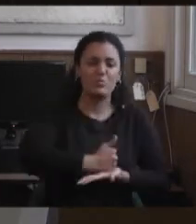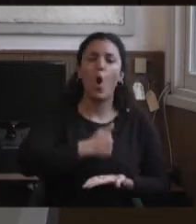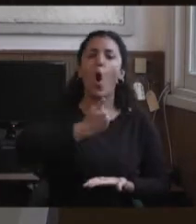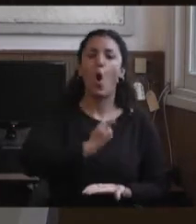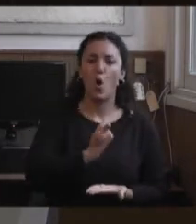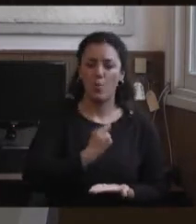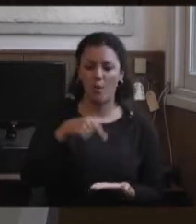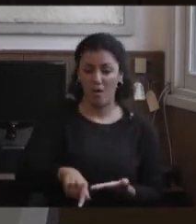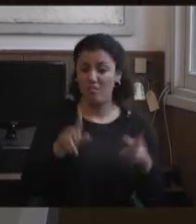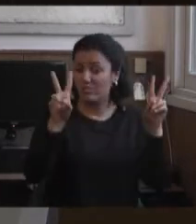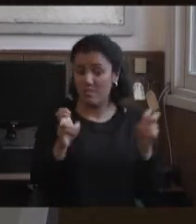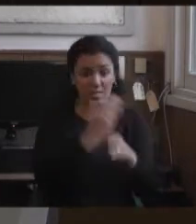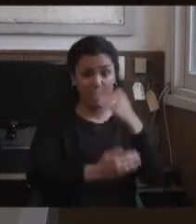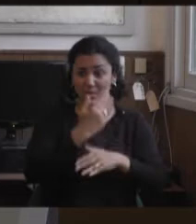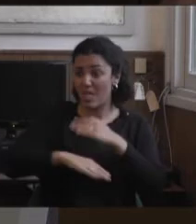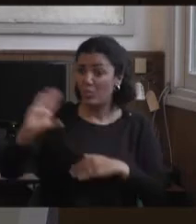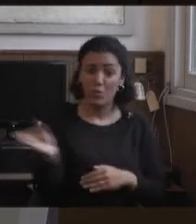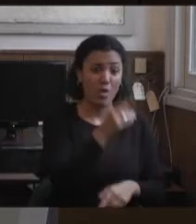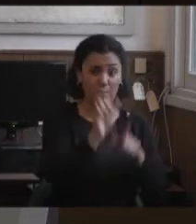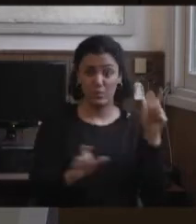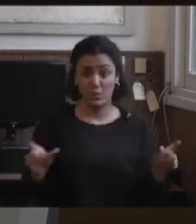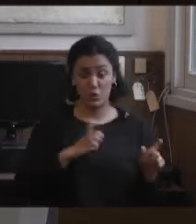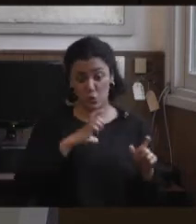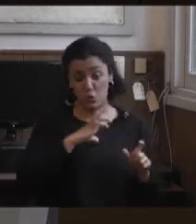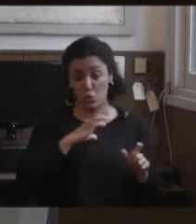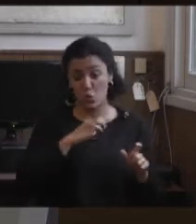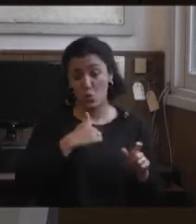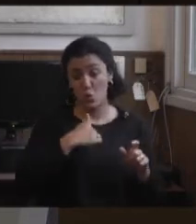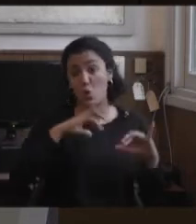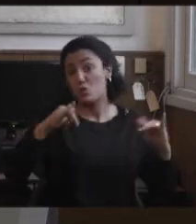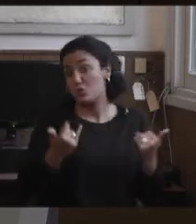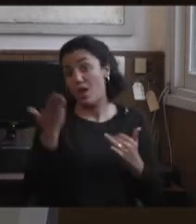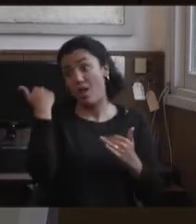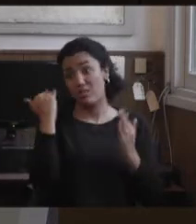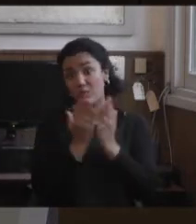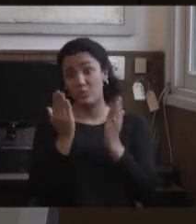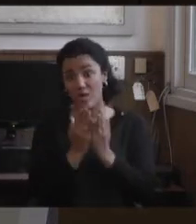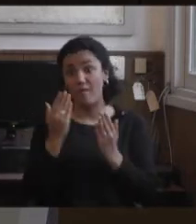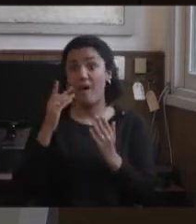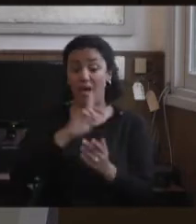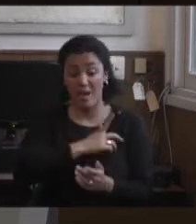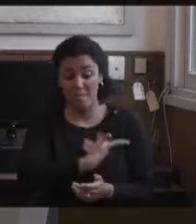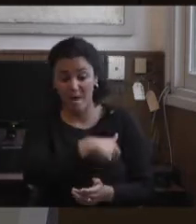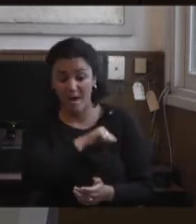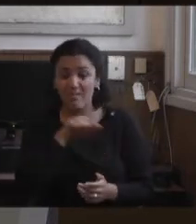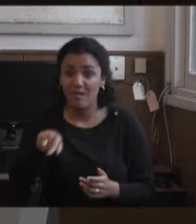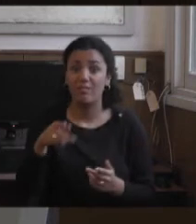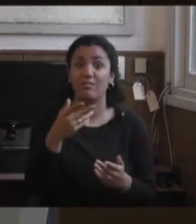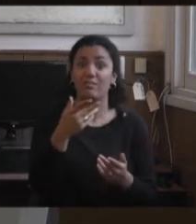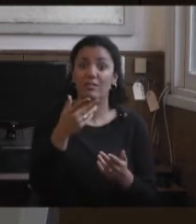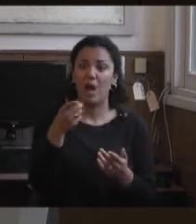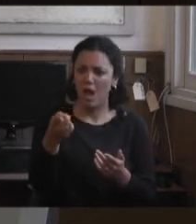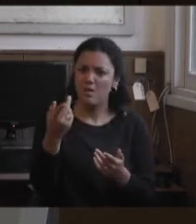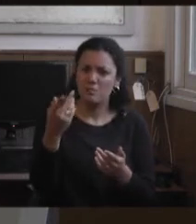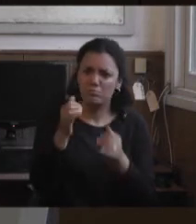los que estábamos en el tema de la discapacidad, yo había hecho una maestría en Salamanca, veníamos bajo el discurso español, es decir, España había escrito muchos